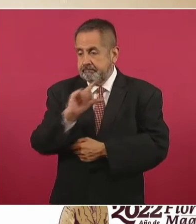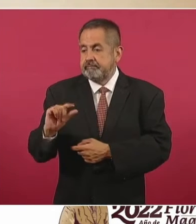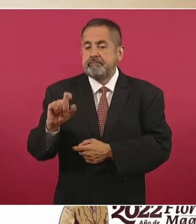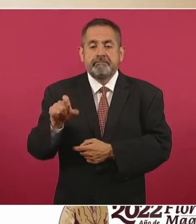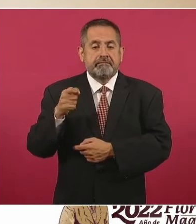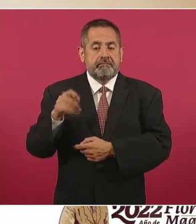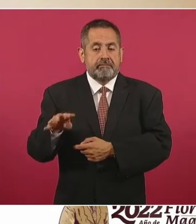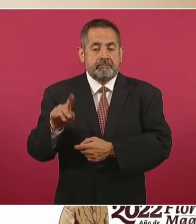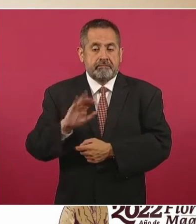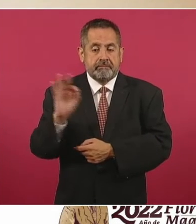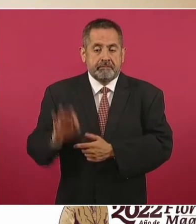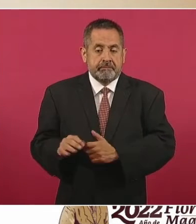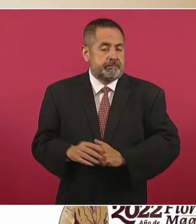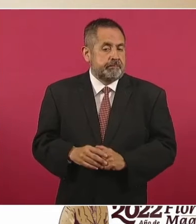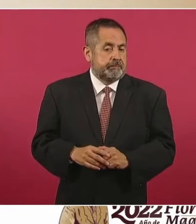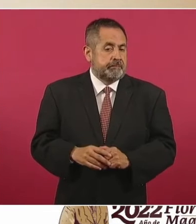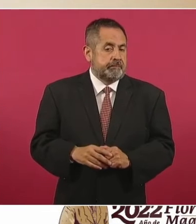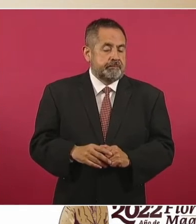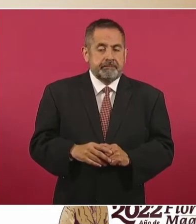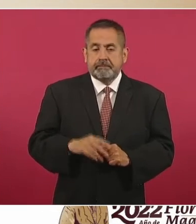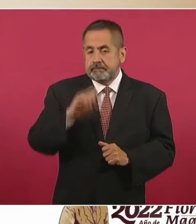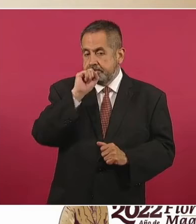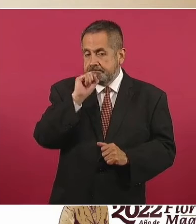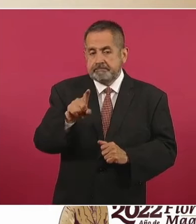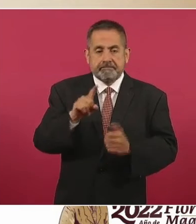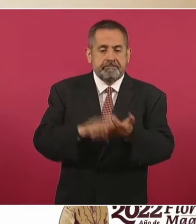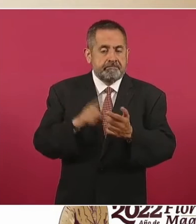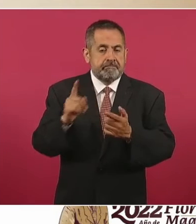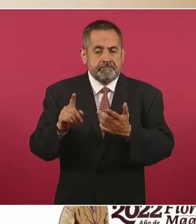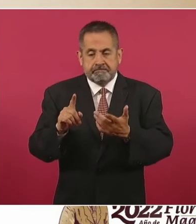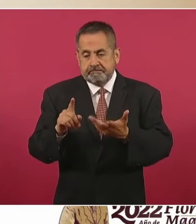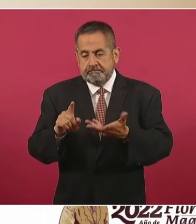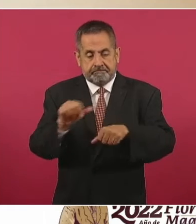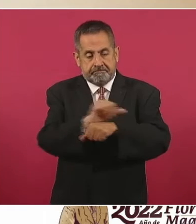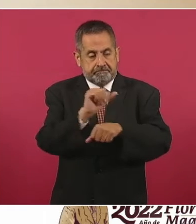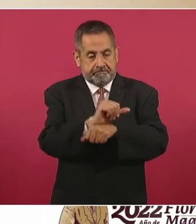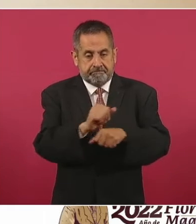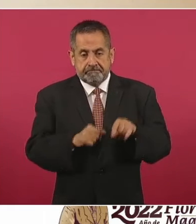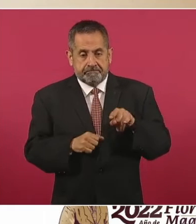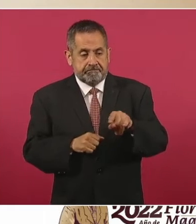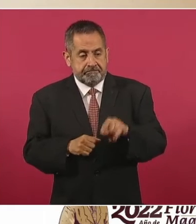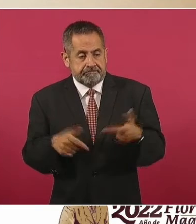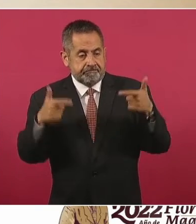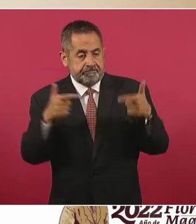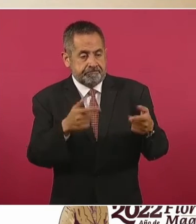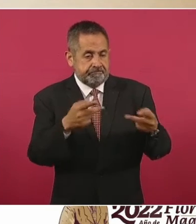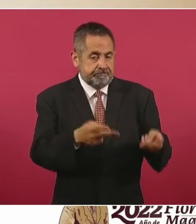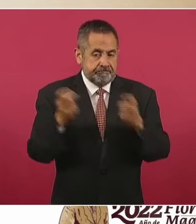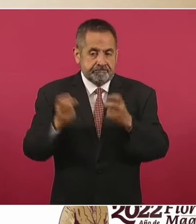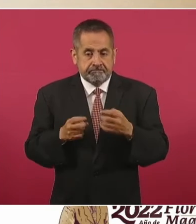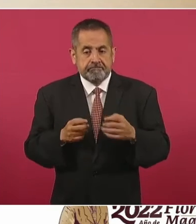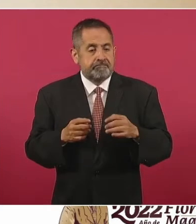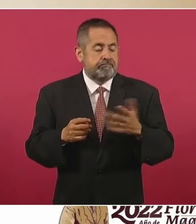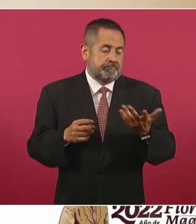el robo de vehículo es un delito que durante esta administración ha venido